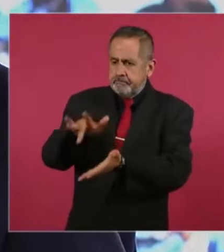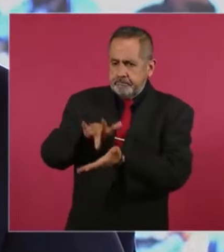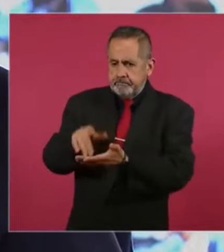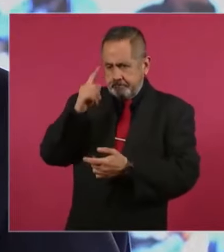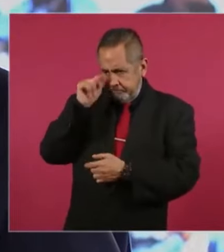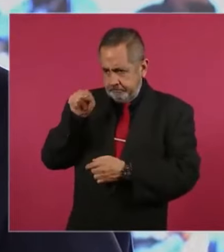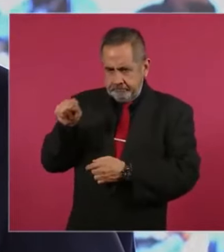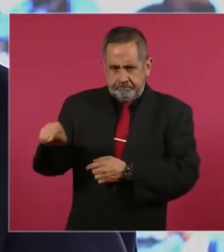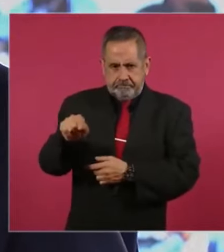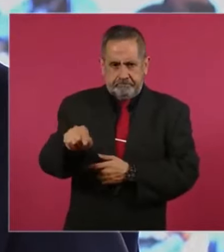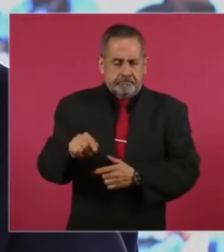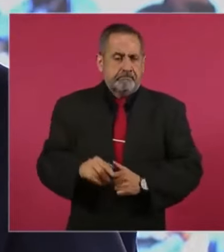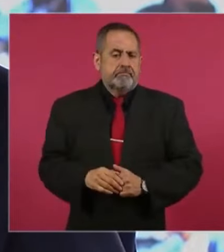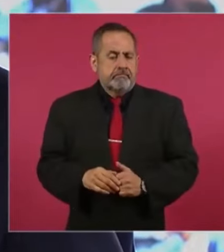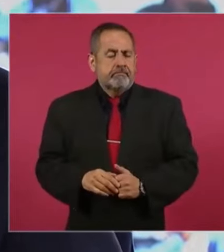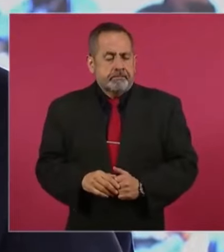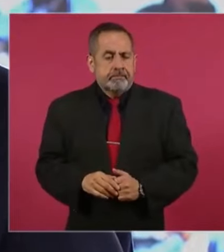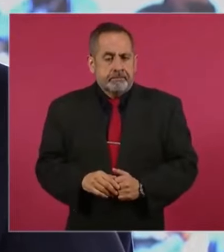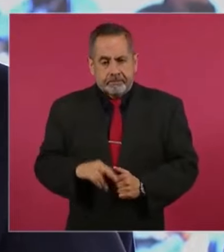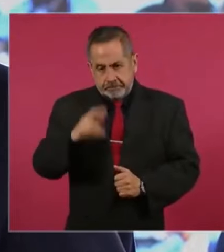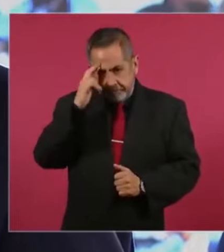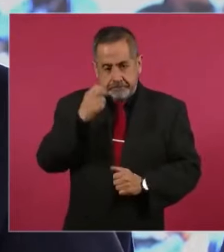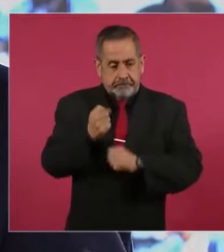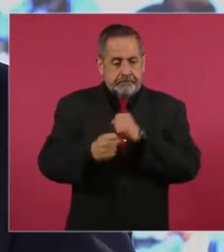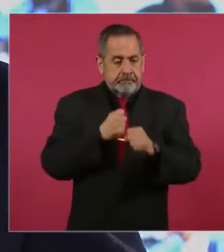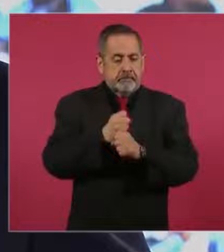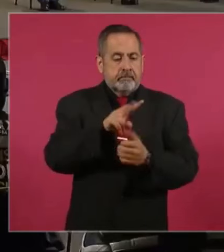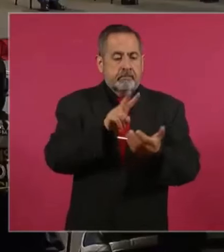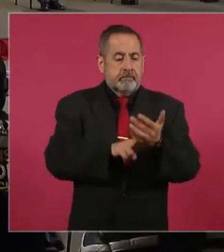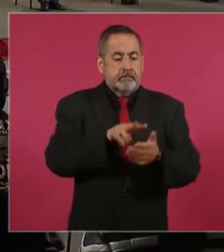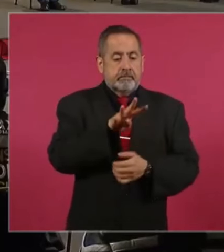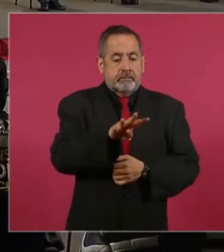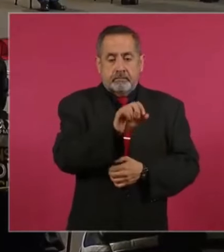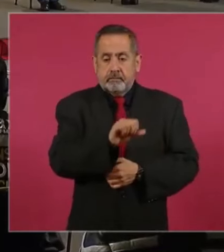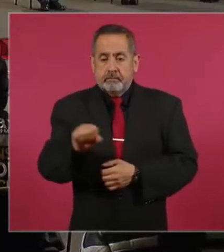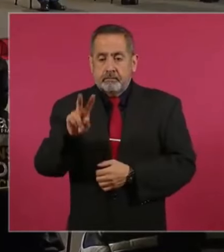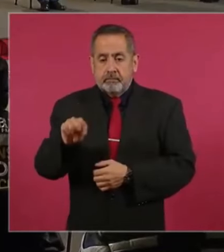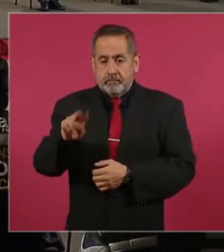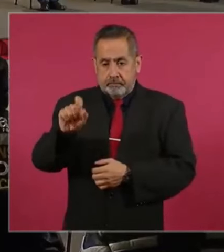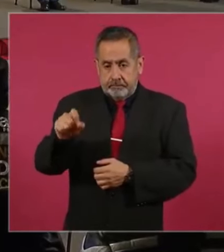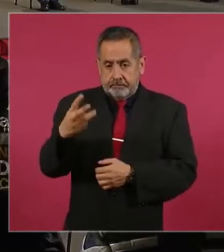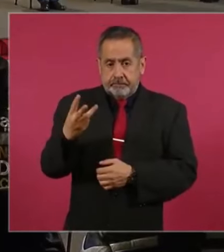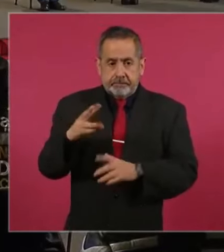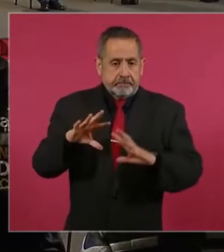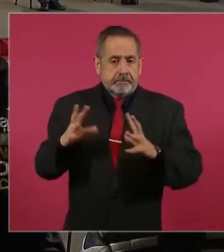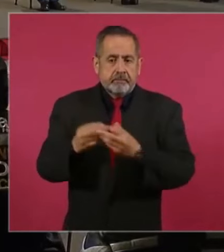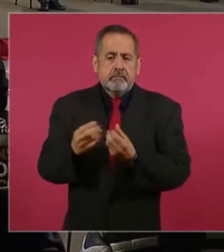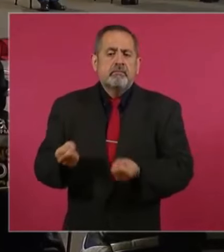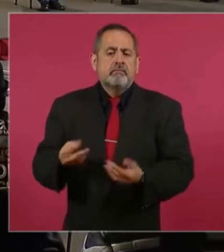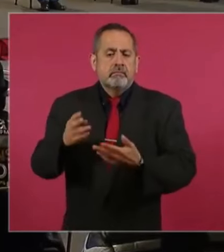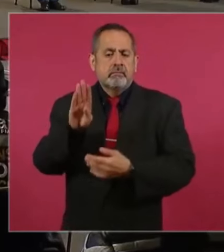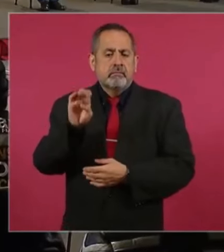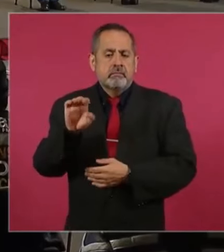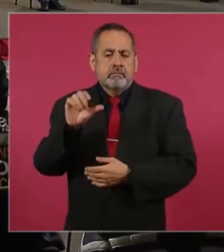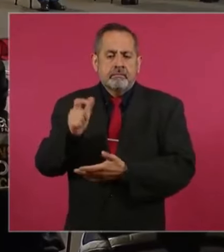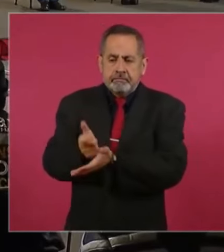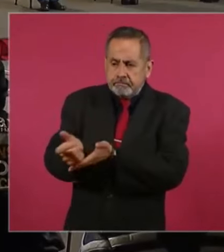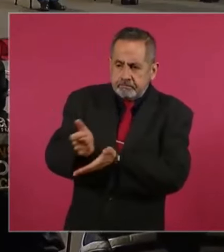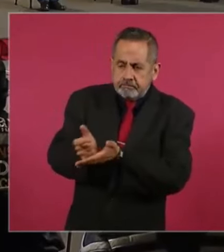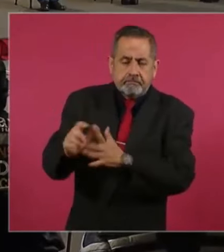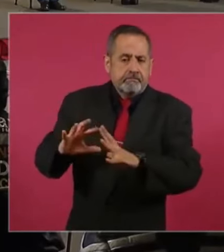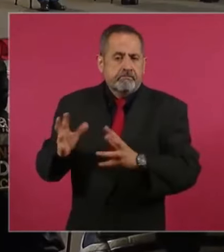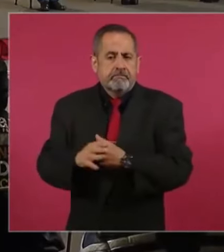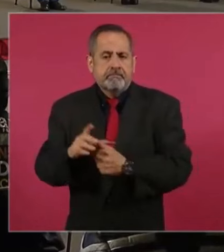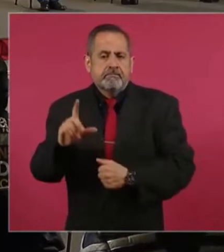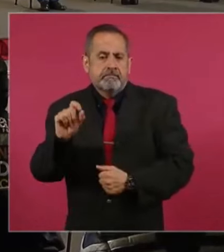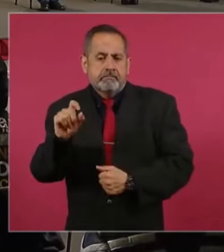Solo y recordando, del 2019 al 2023 hemos logrado becar a poco más de 22